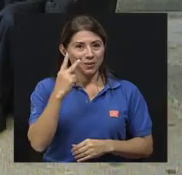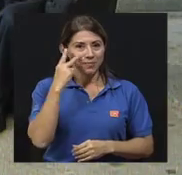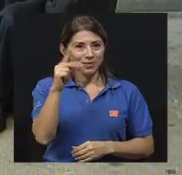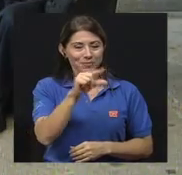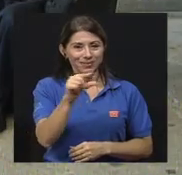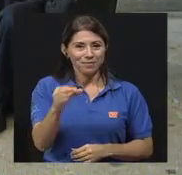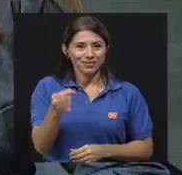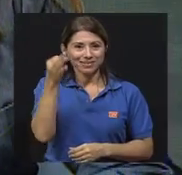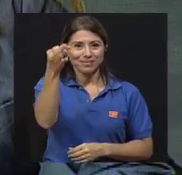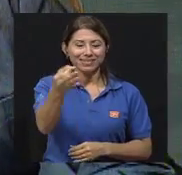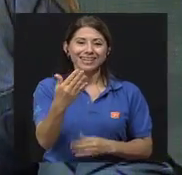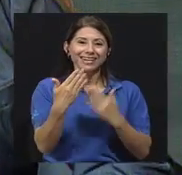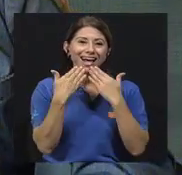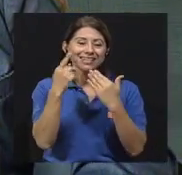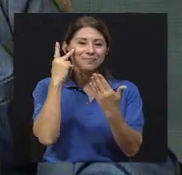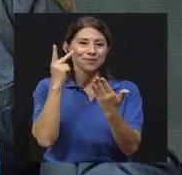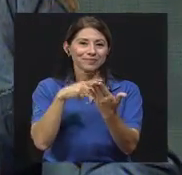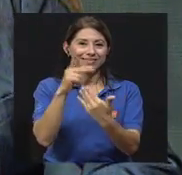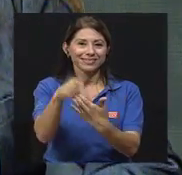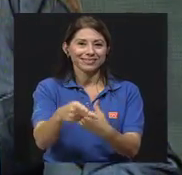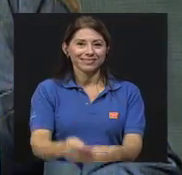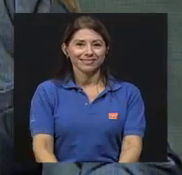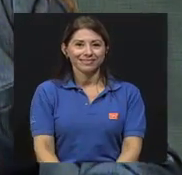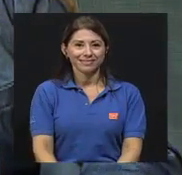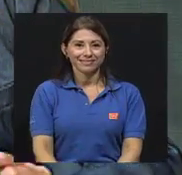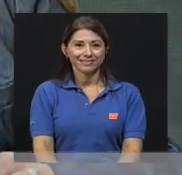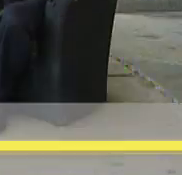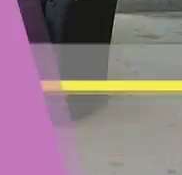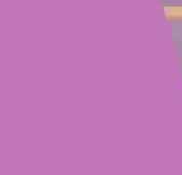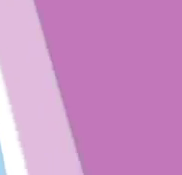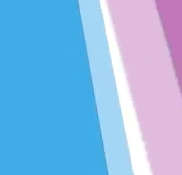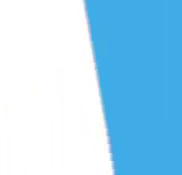Así es, y nos vemos la próxima semana. Gracias por su sintonía.